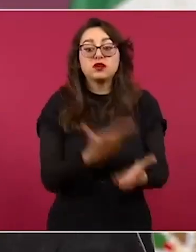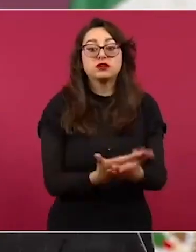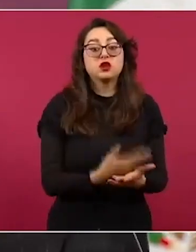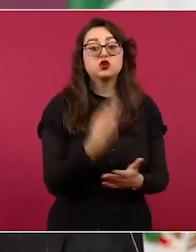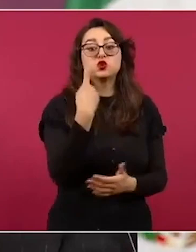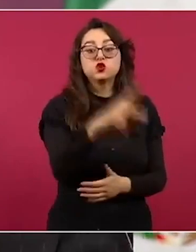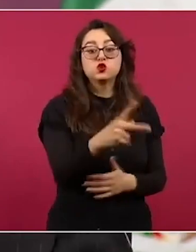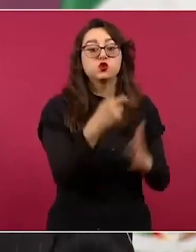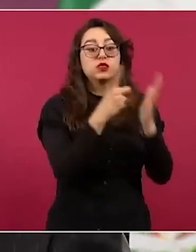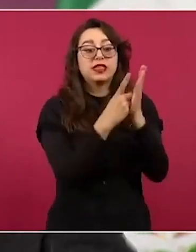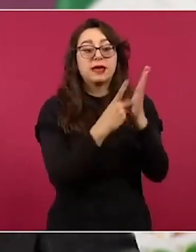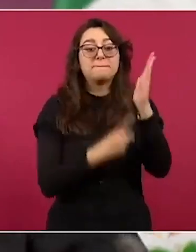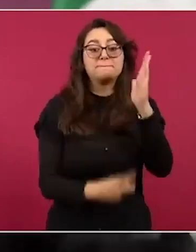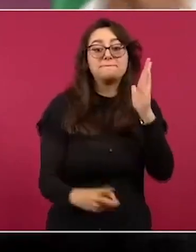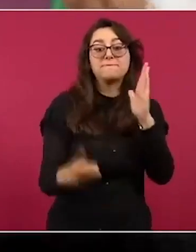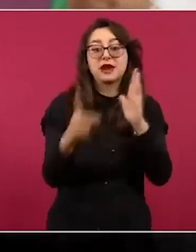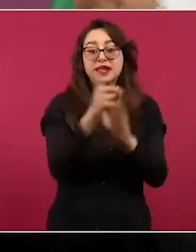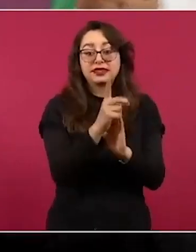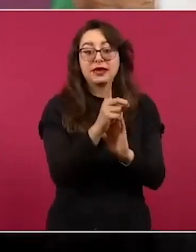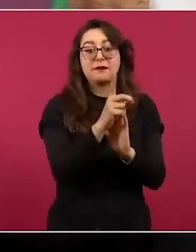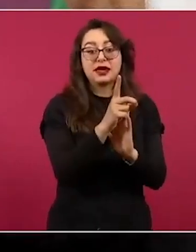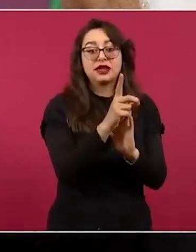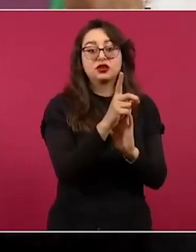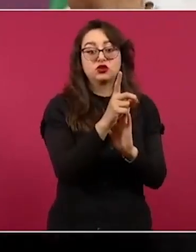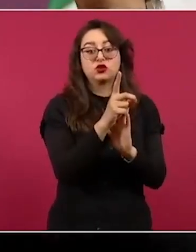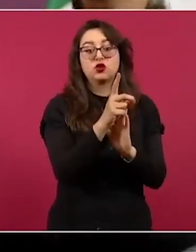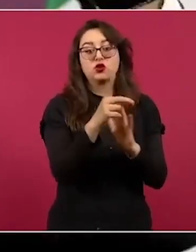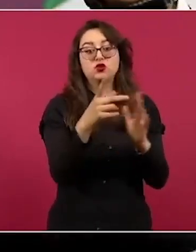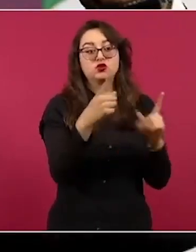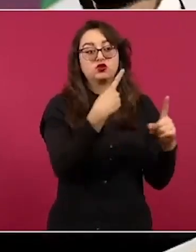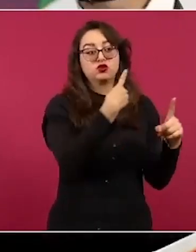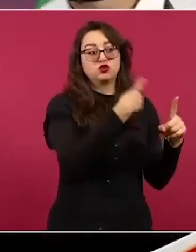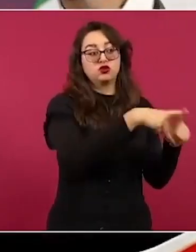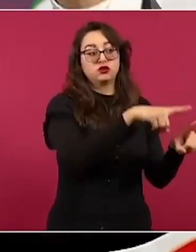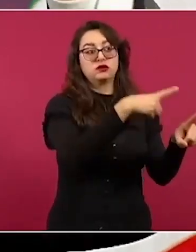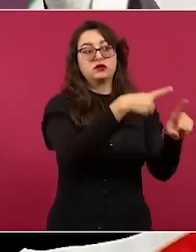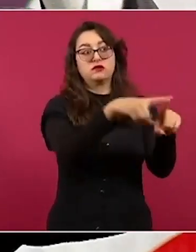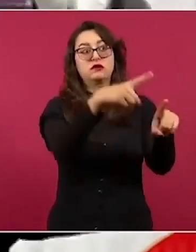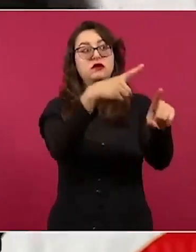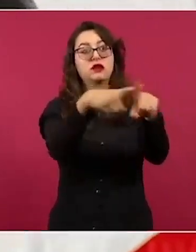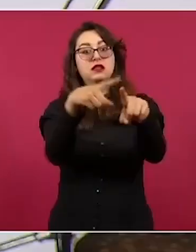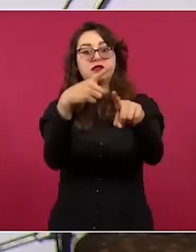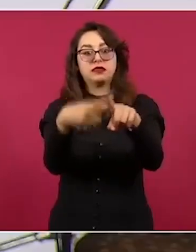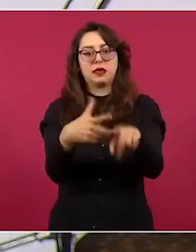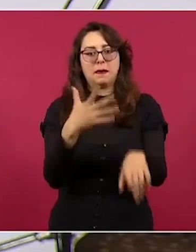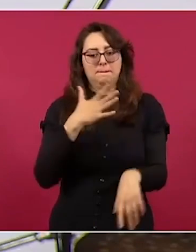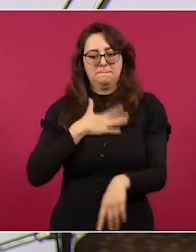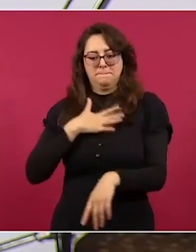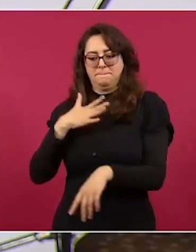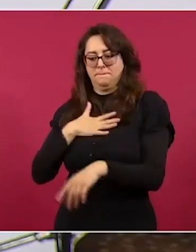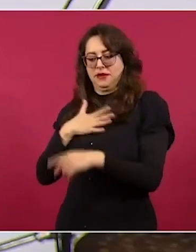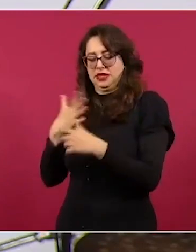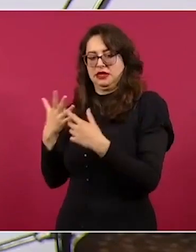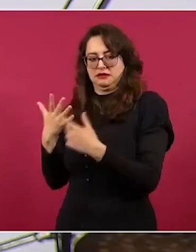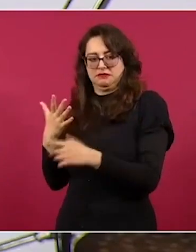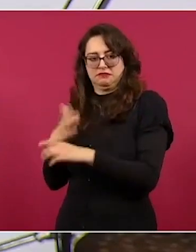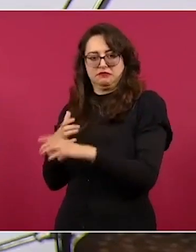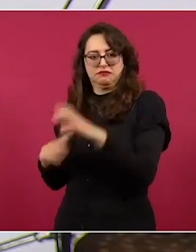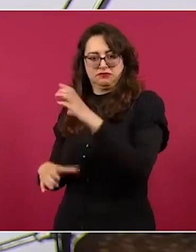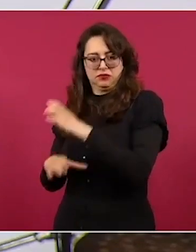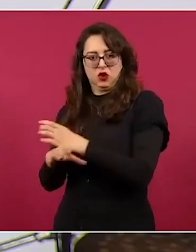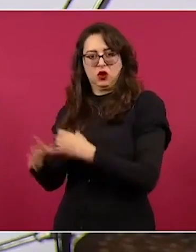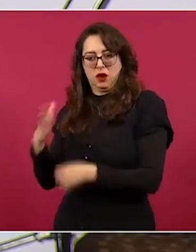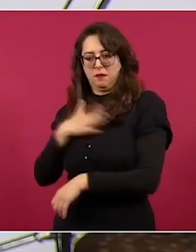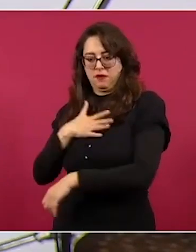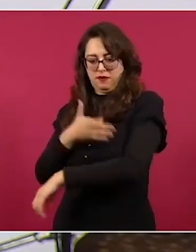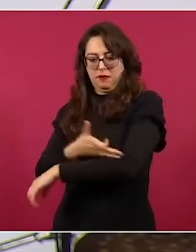de que todos sus bienes, todos sus bienes a cambio de los bienes de mi